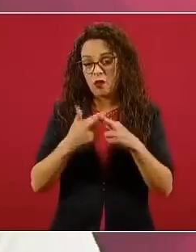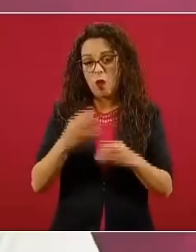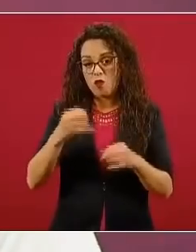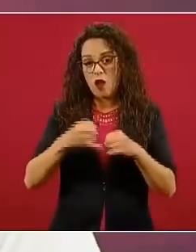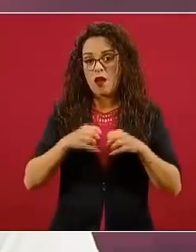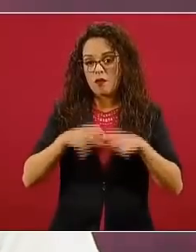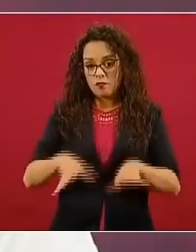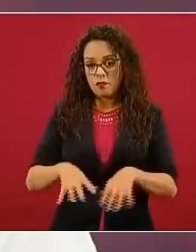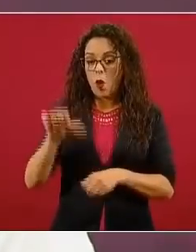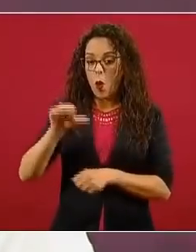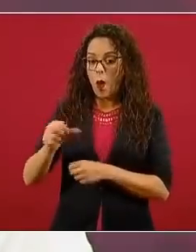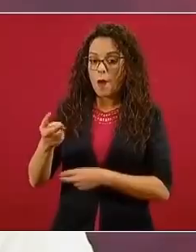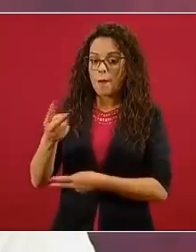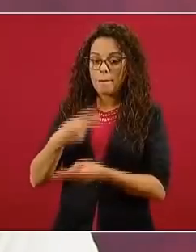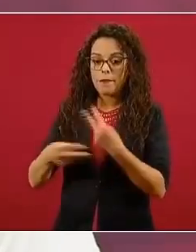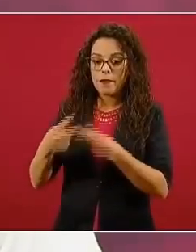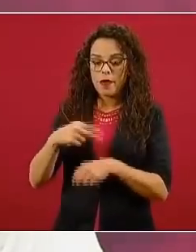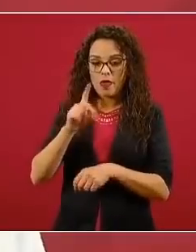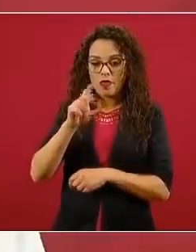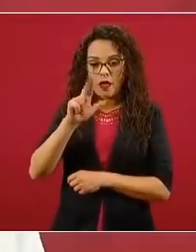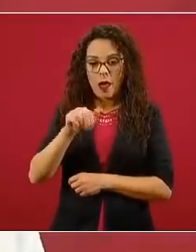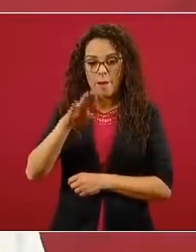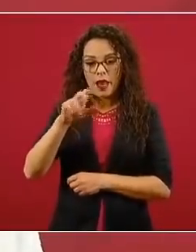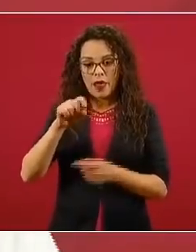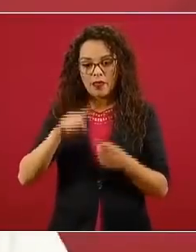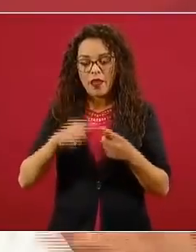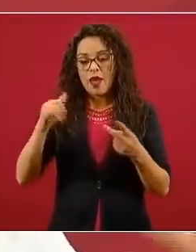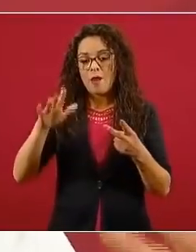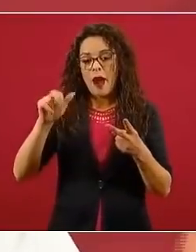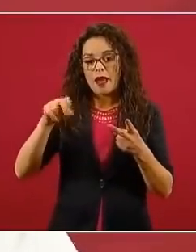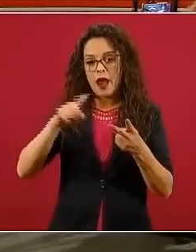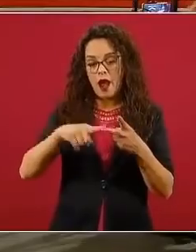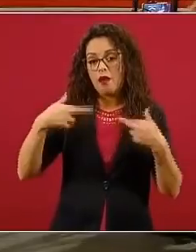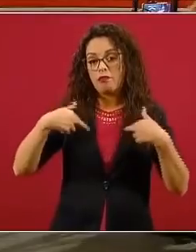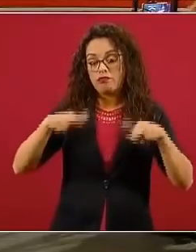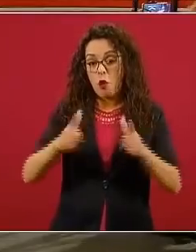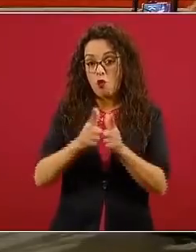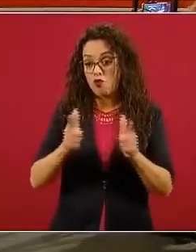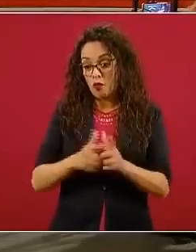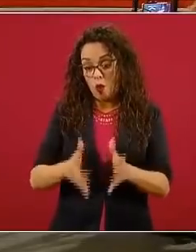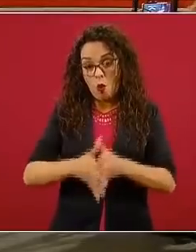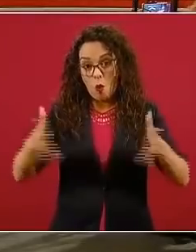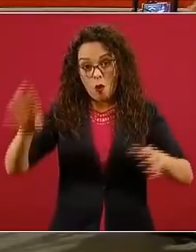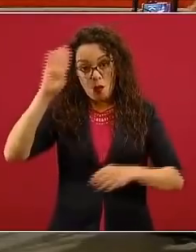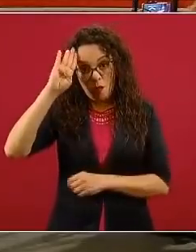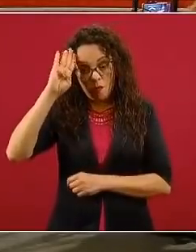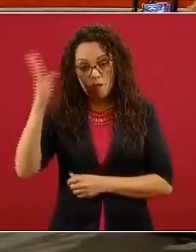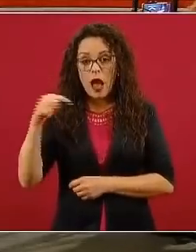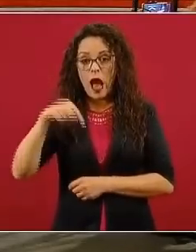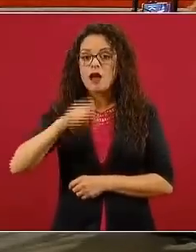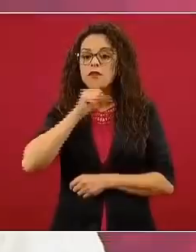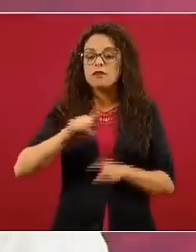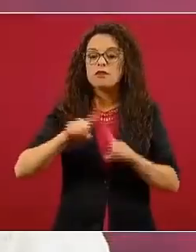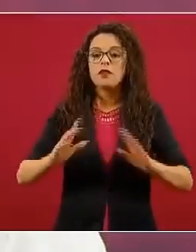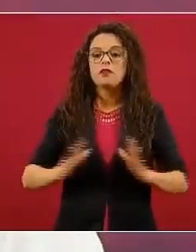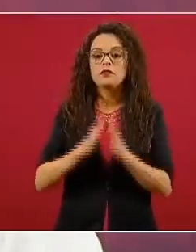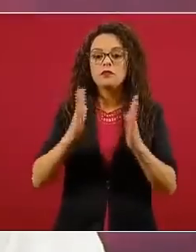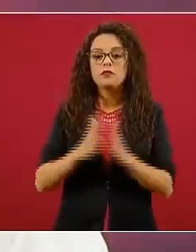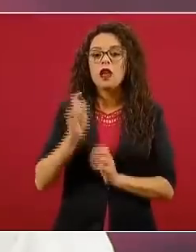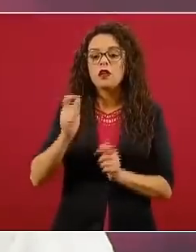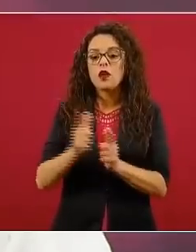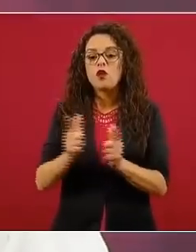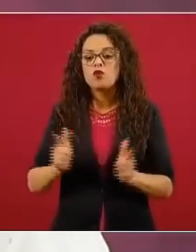la doctora Meléndez y el doctor Barquera, representando a un grupo muy amplio. Aquí participó también, por ejemplo, nuestro grupo de salud